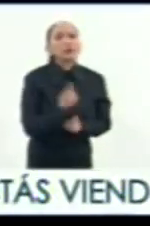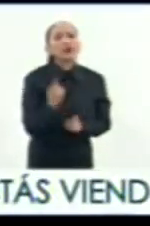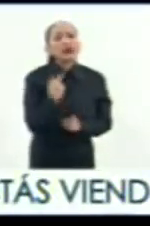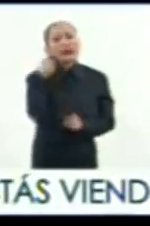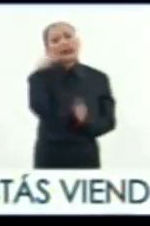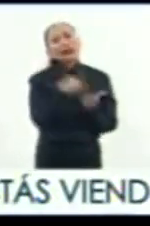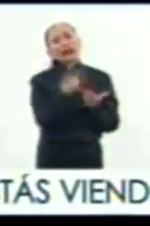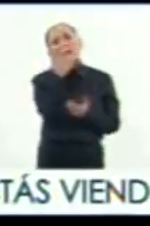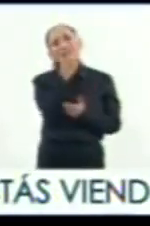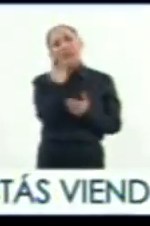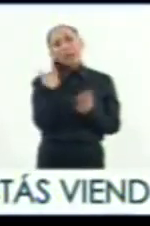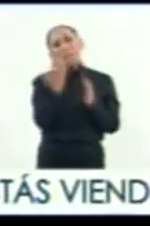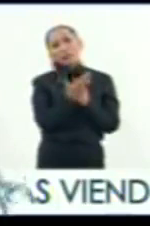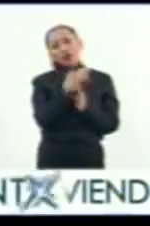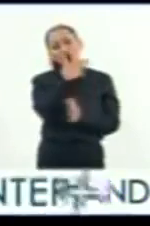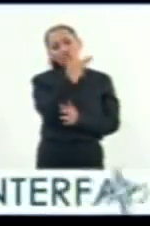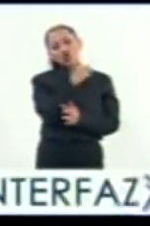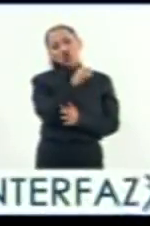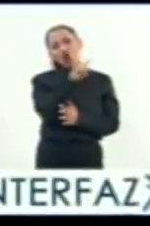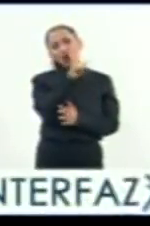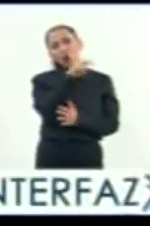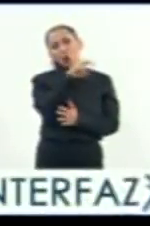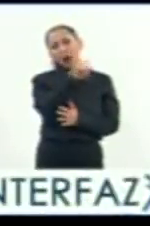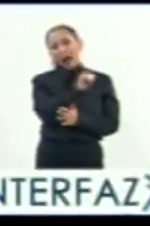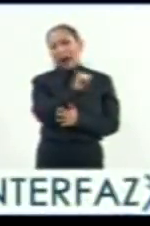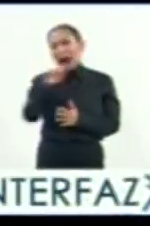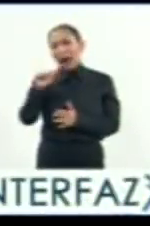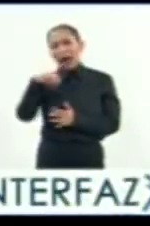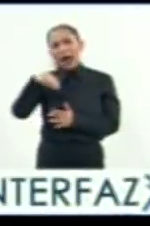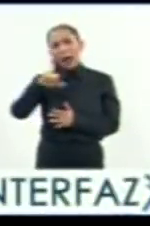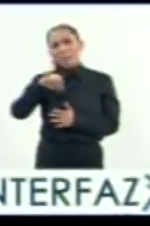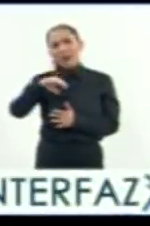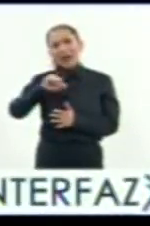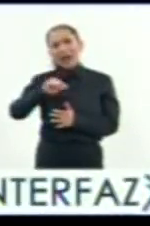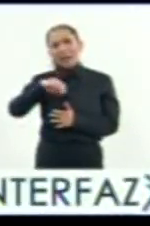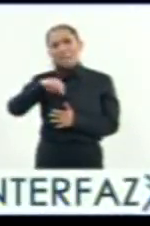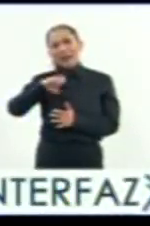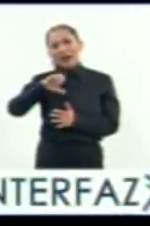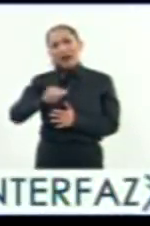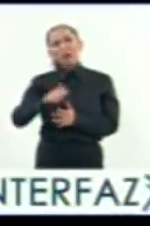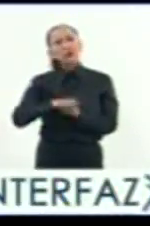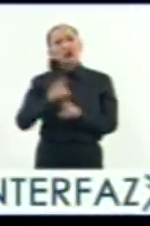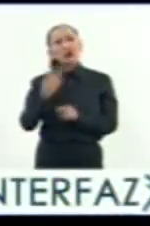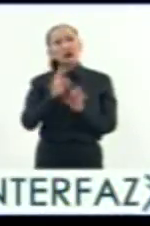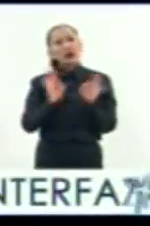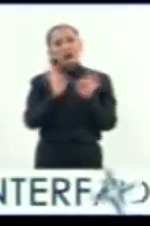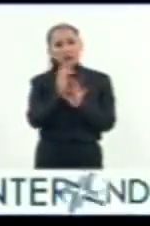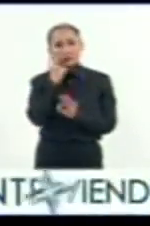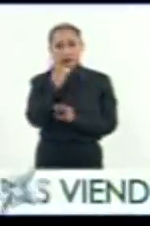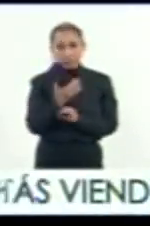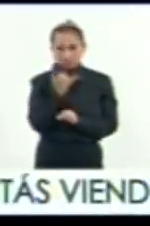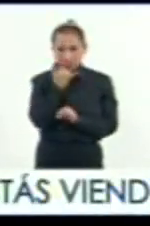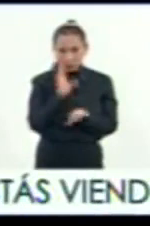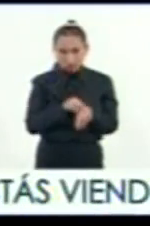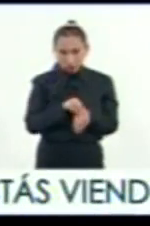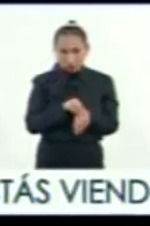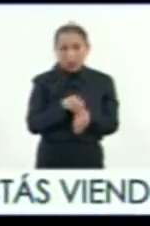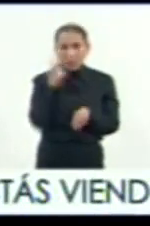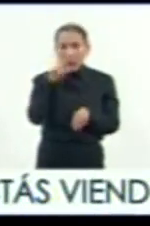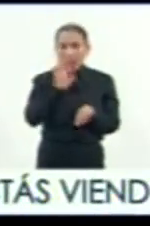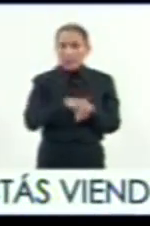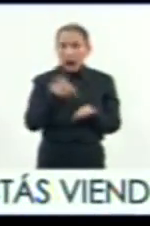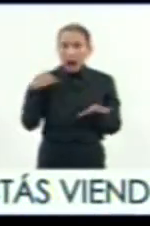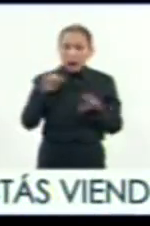considero que esta parte de Cholula a Mecameca es importante? Si me lo permites, para